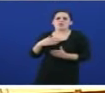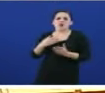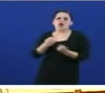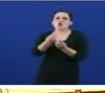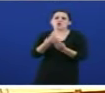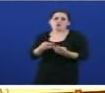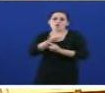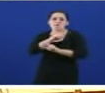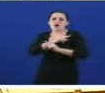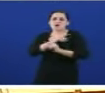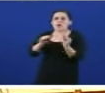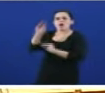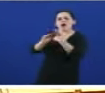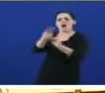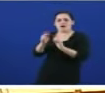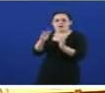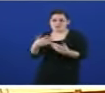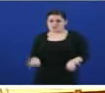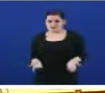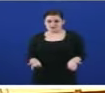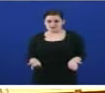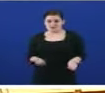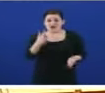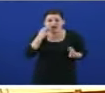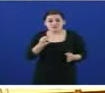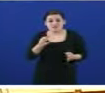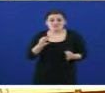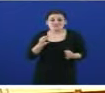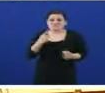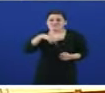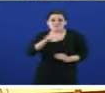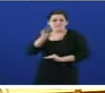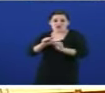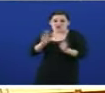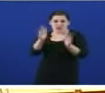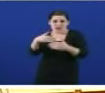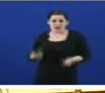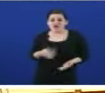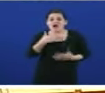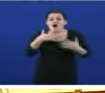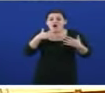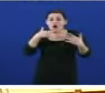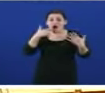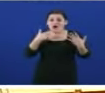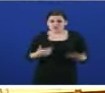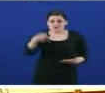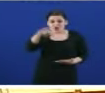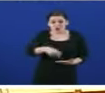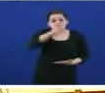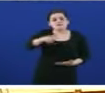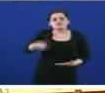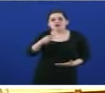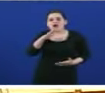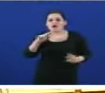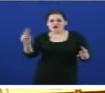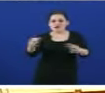Pero engadía vostede. Todos os esforzos de maquillaxe son inútiles. Oxe, as mulleres e os homens que nos están vendo saben que no último